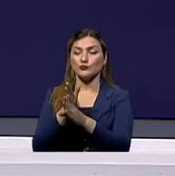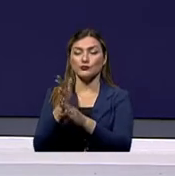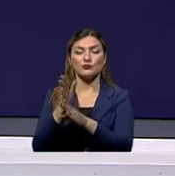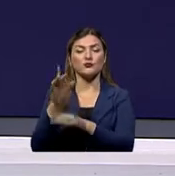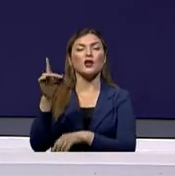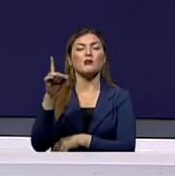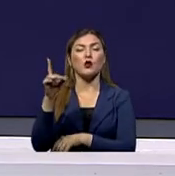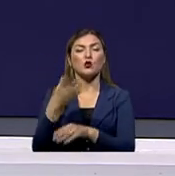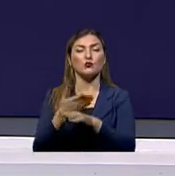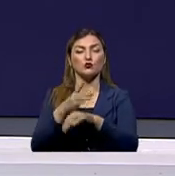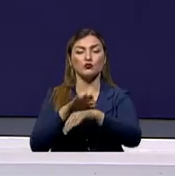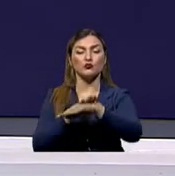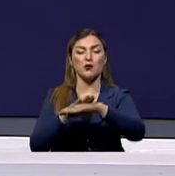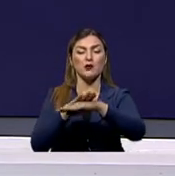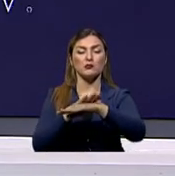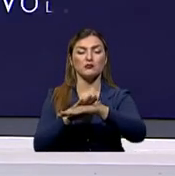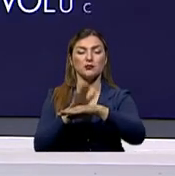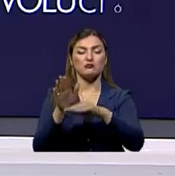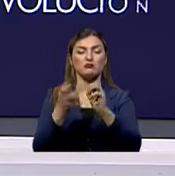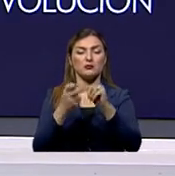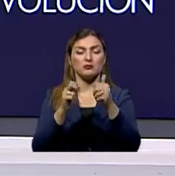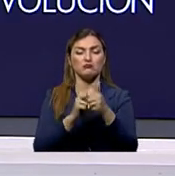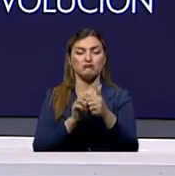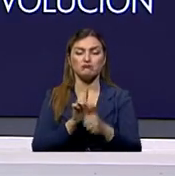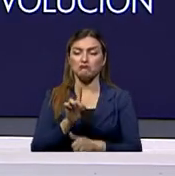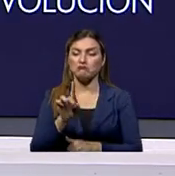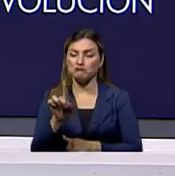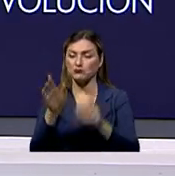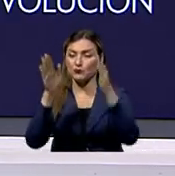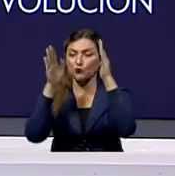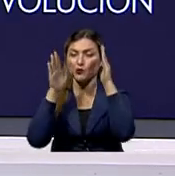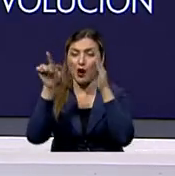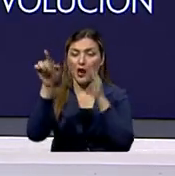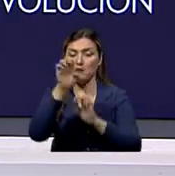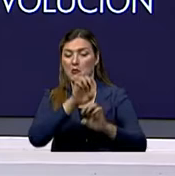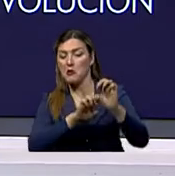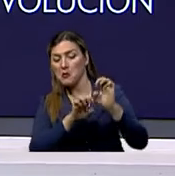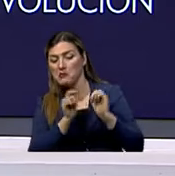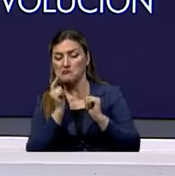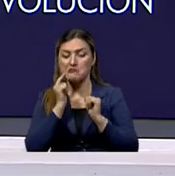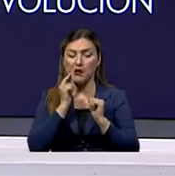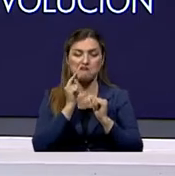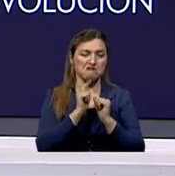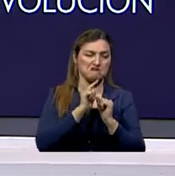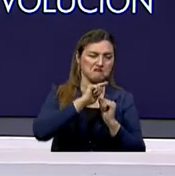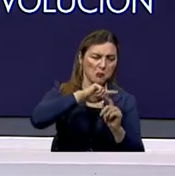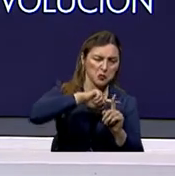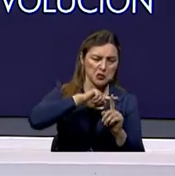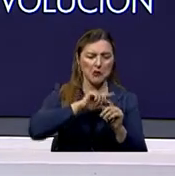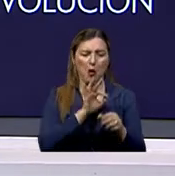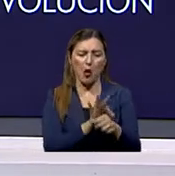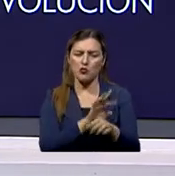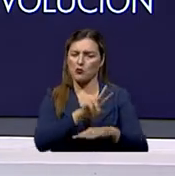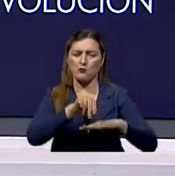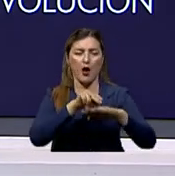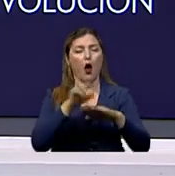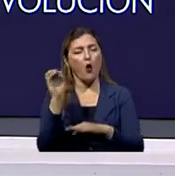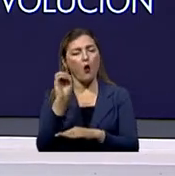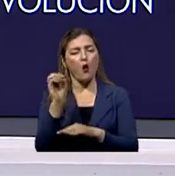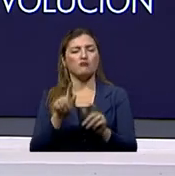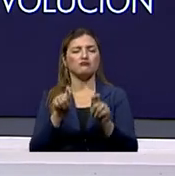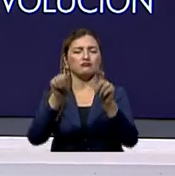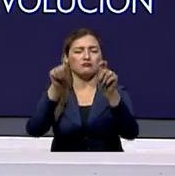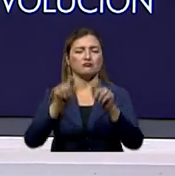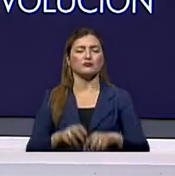dermatología que usted deberá acudir cuando tenga sospechas. Ellos sabrán distinguir entre los melanomas, entre la profundidad, entre las lesiones